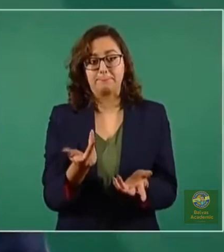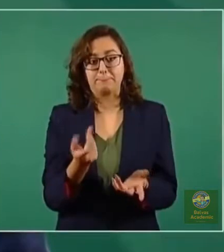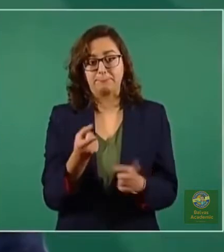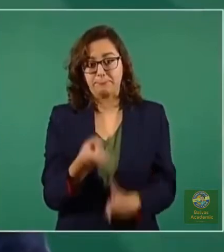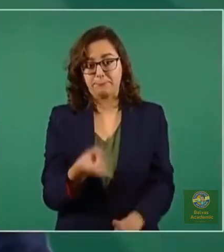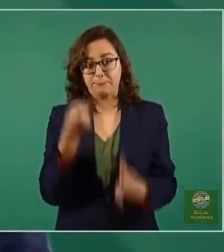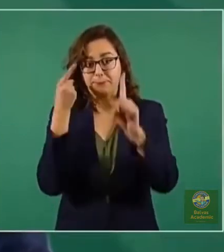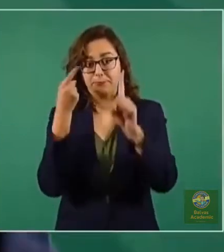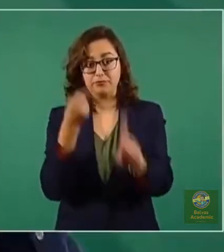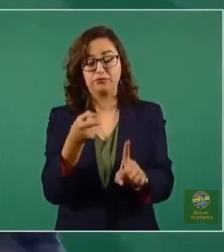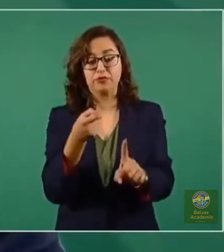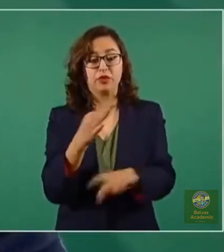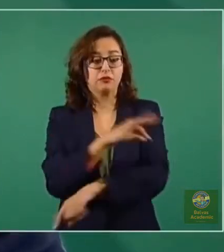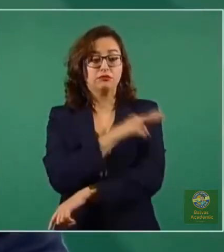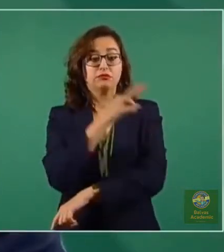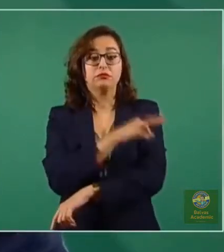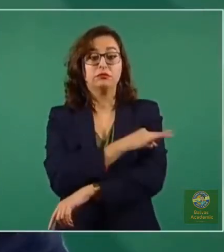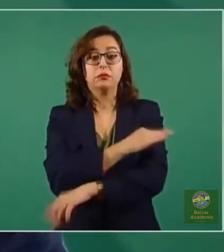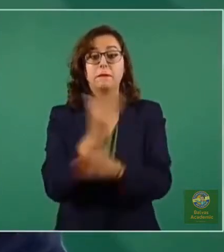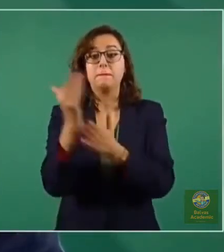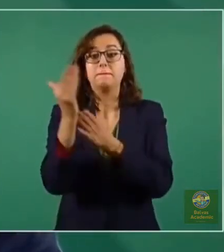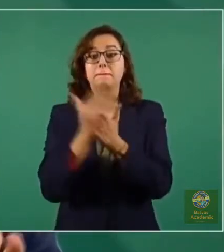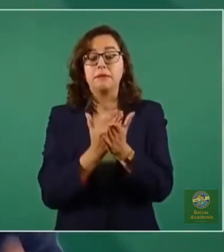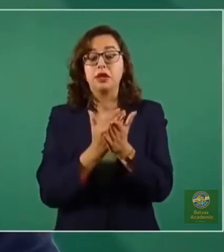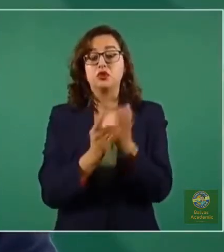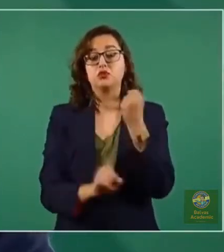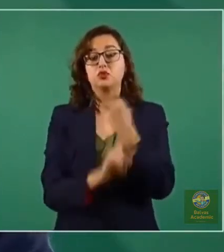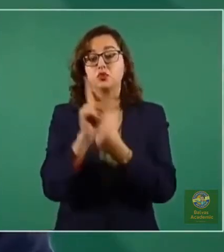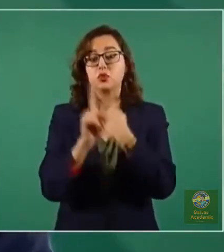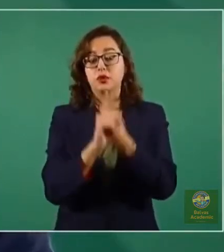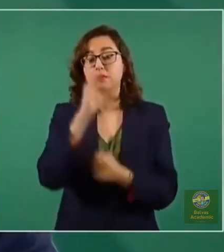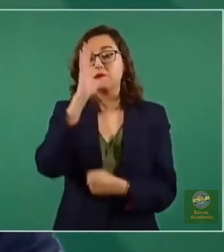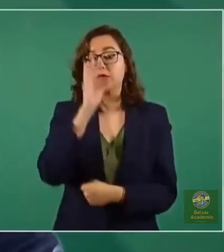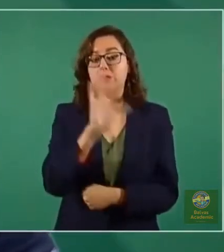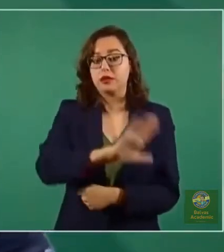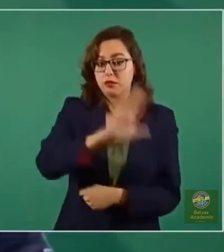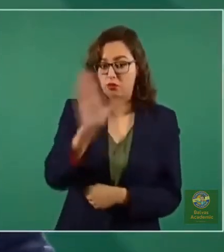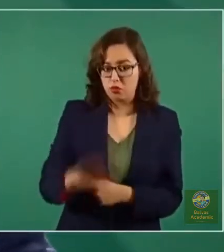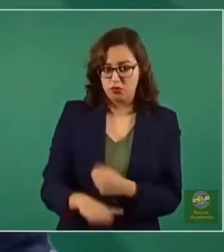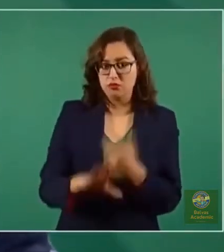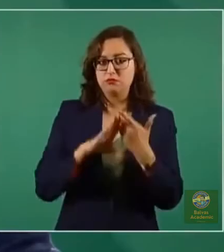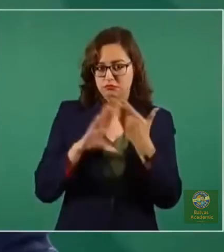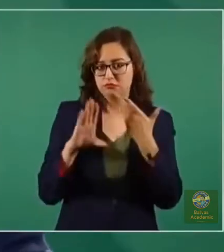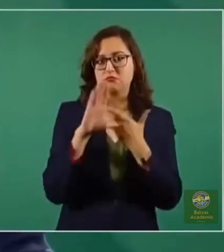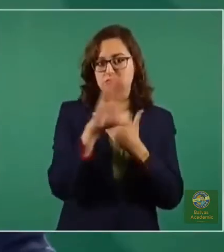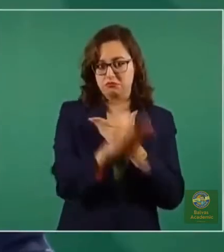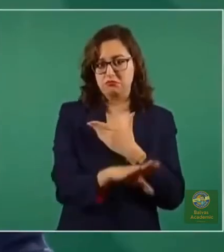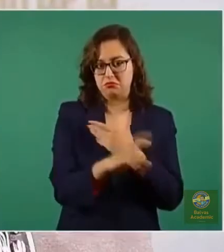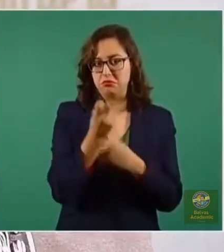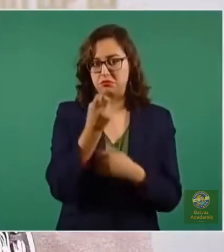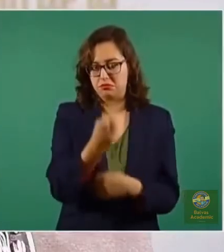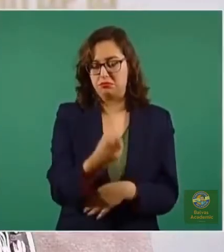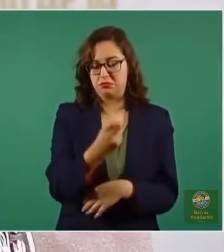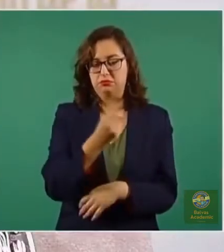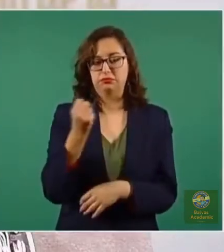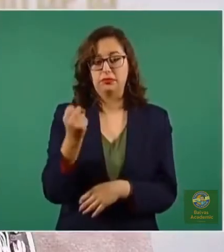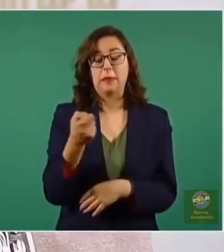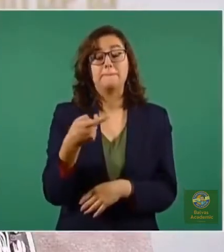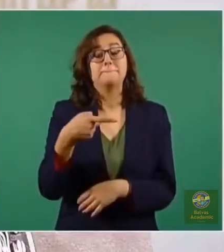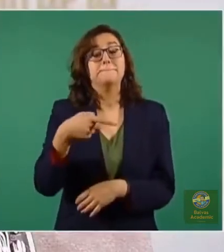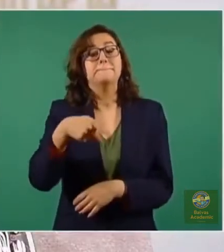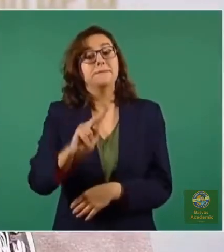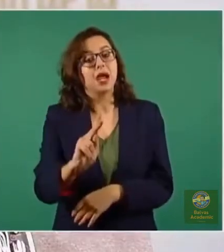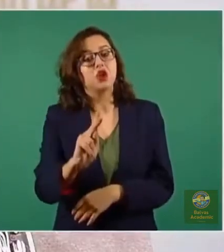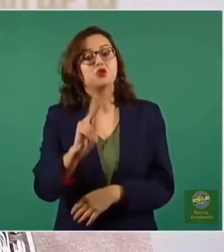como utilidad fundamental reducir ese riesgo. Muy afortunadamente, como lo hemos venido mostrando aquí desde hace varias